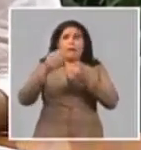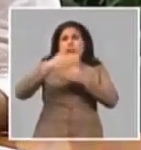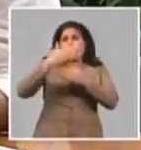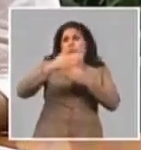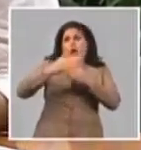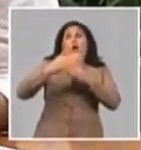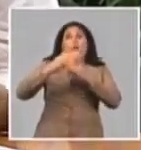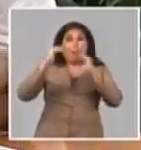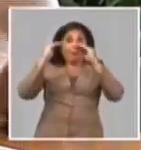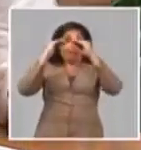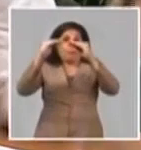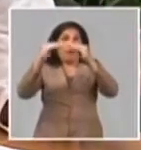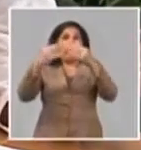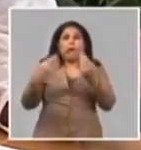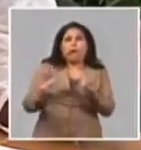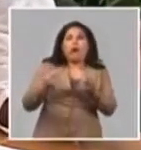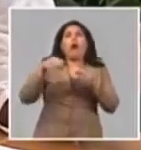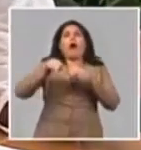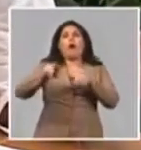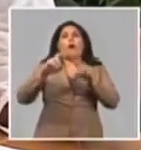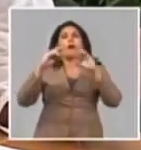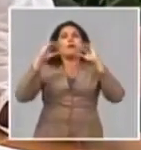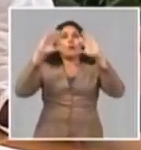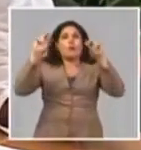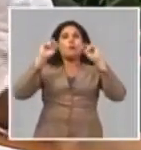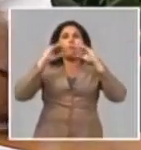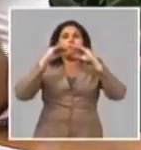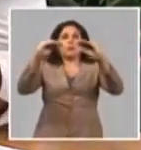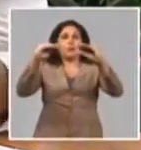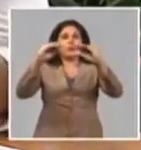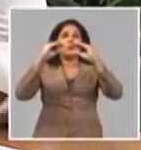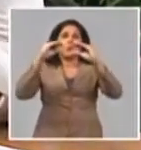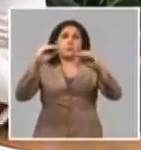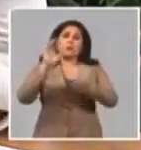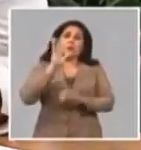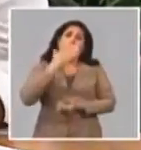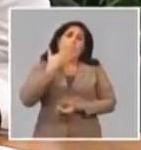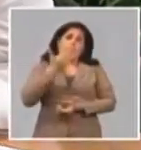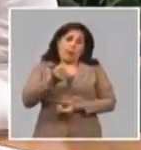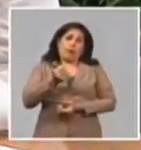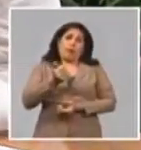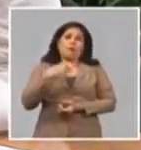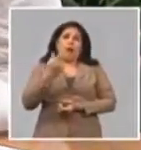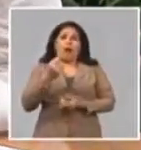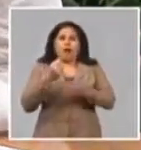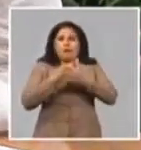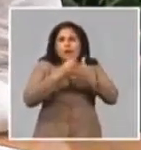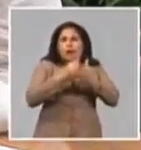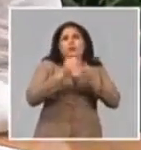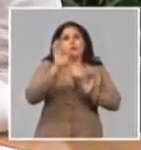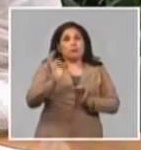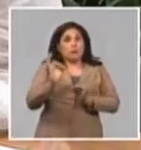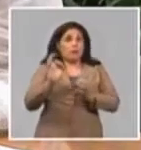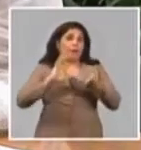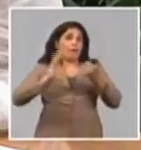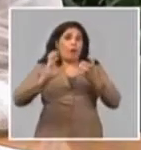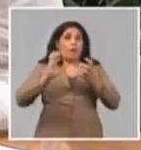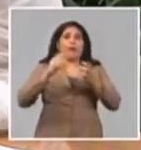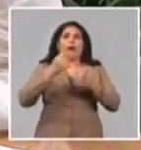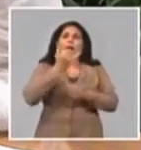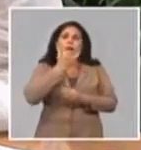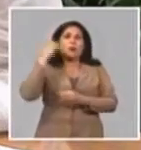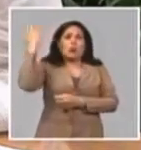cosa que también forma parte del otro programa que tenemos para rigidizar y enfrentar todo el tema de las